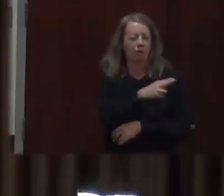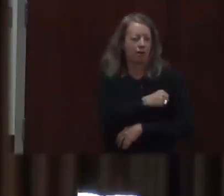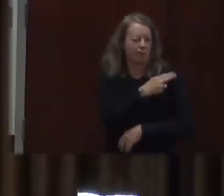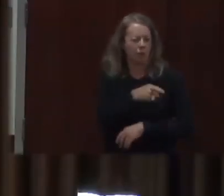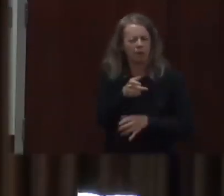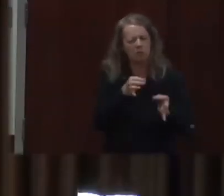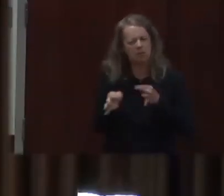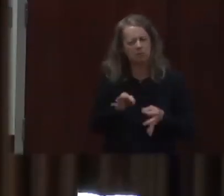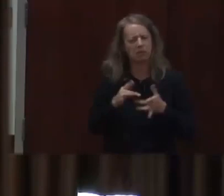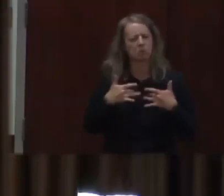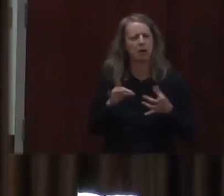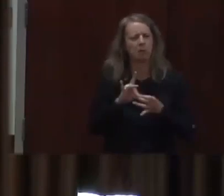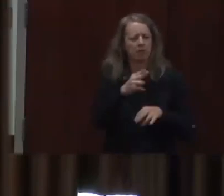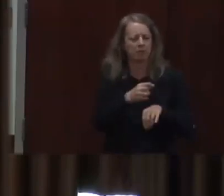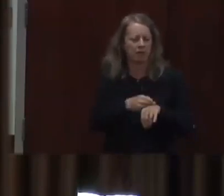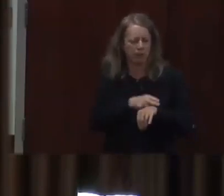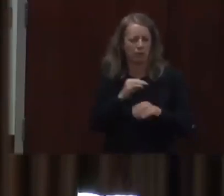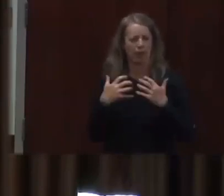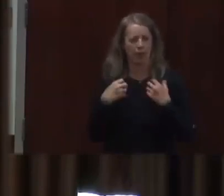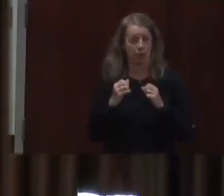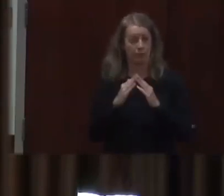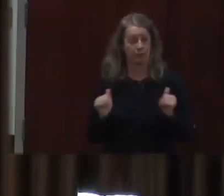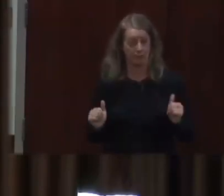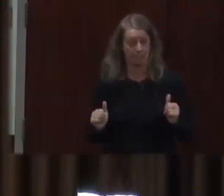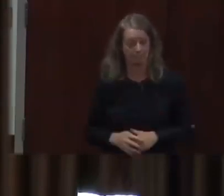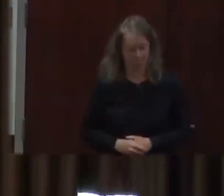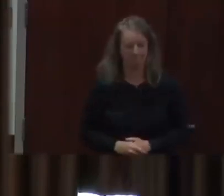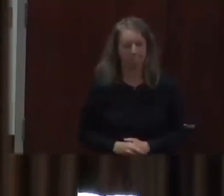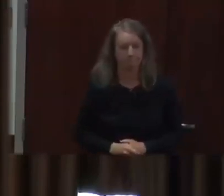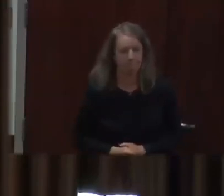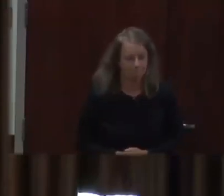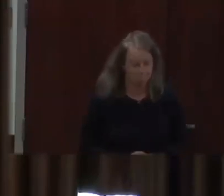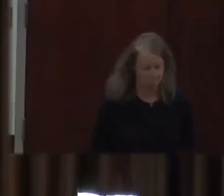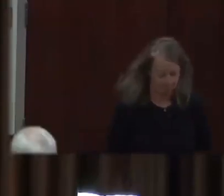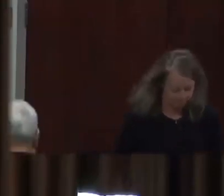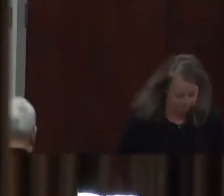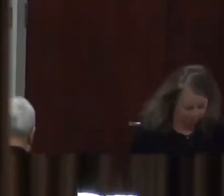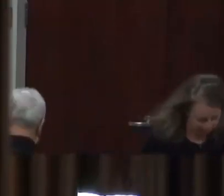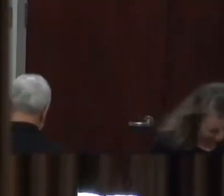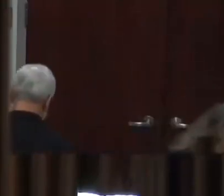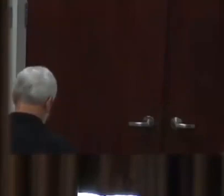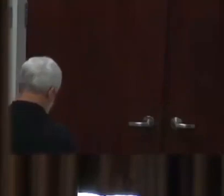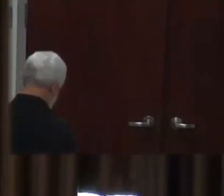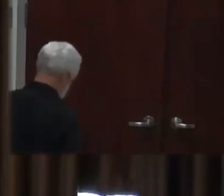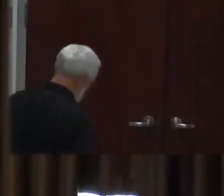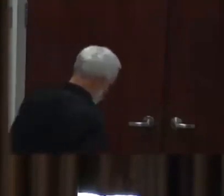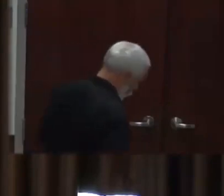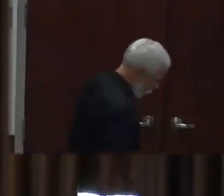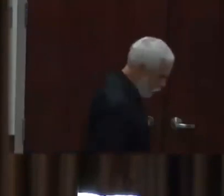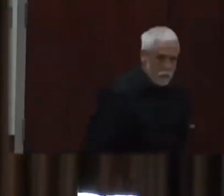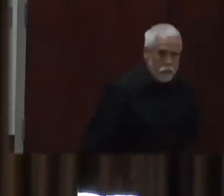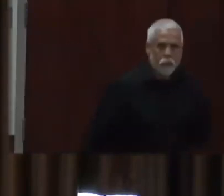Muchas gracias Stacy, es un placer estar aquí una vez más. Ha sido mucho tiempo desde que no les he visto, así que estoy